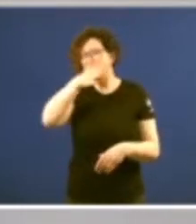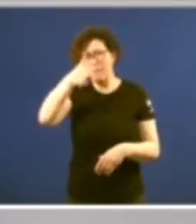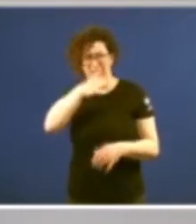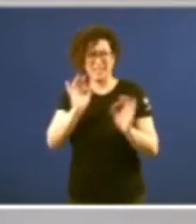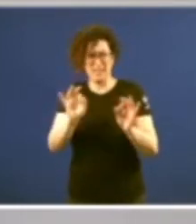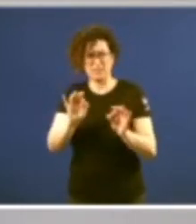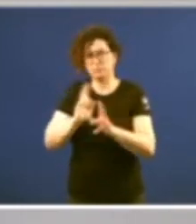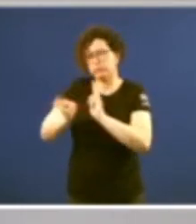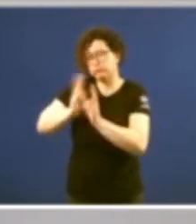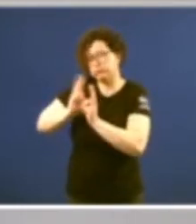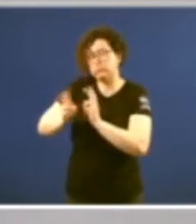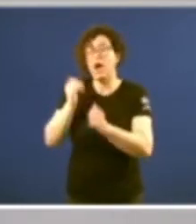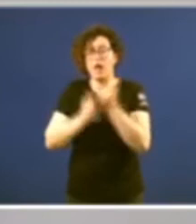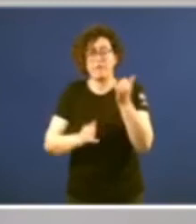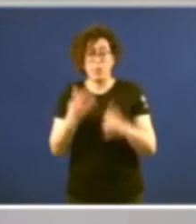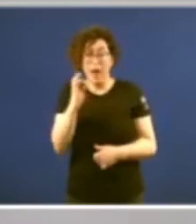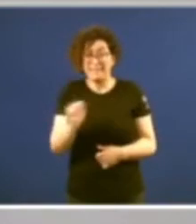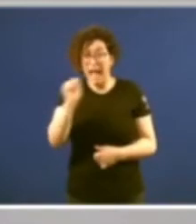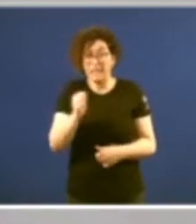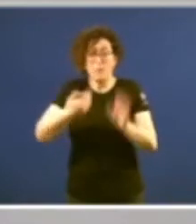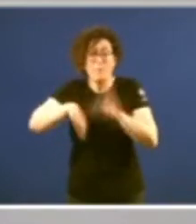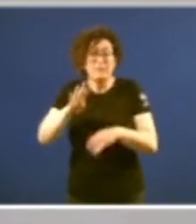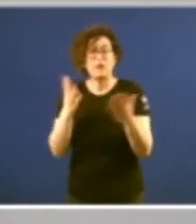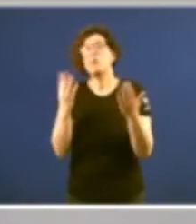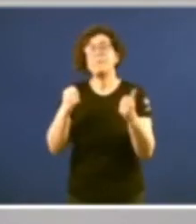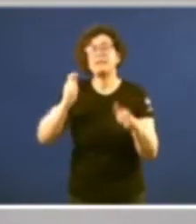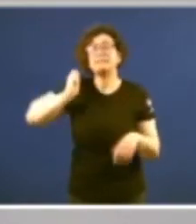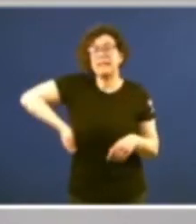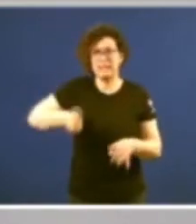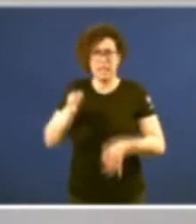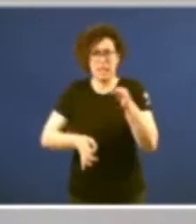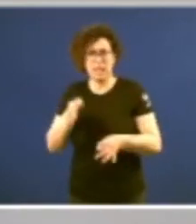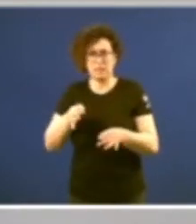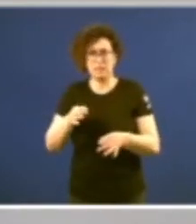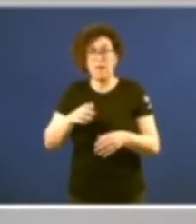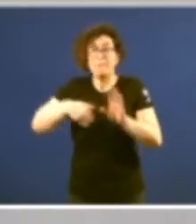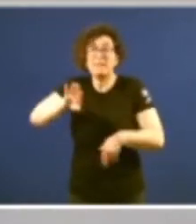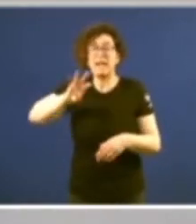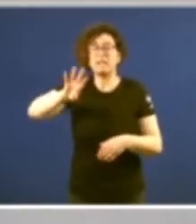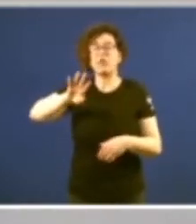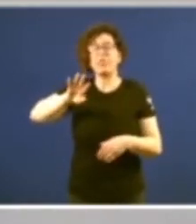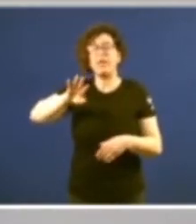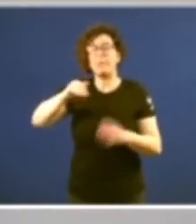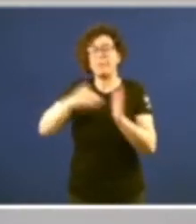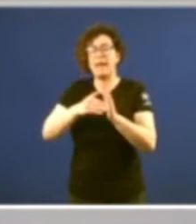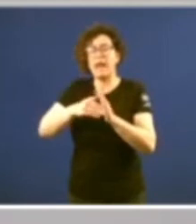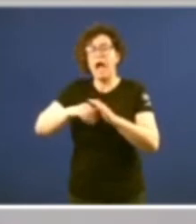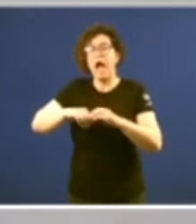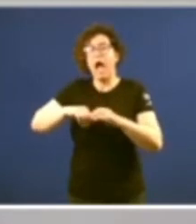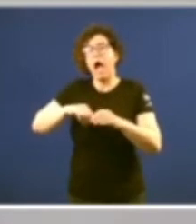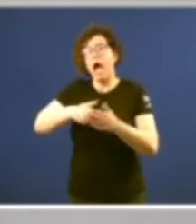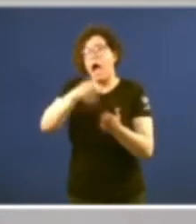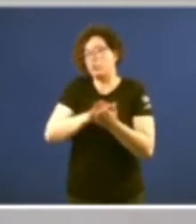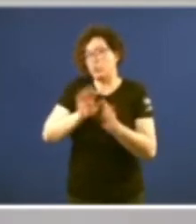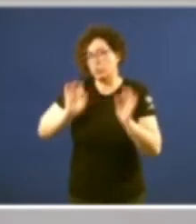dictado en estes 40 anos máis de 9.000 sentencias, máis de 14.000 autoresolutorios ou máis